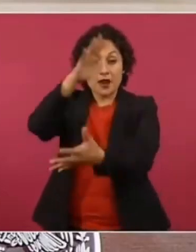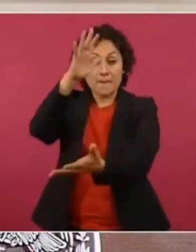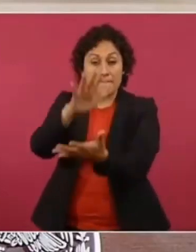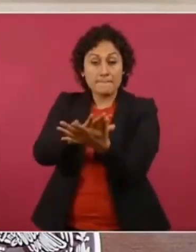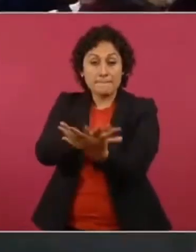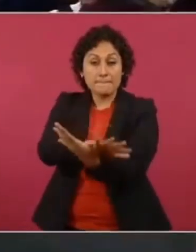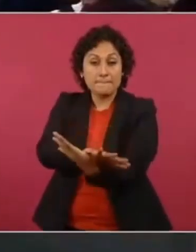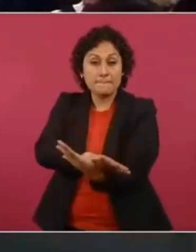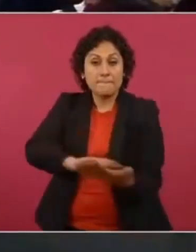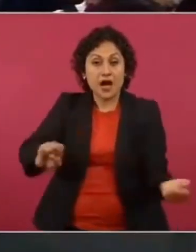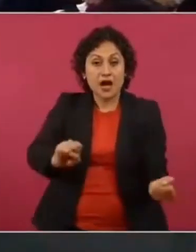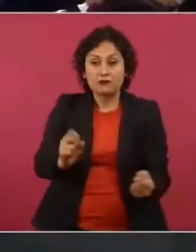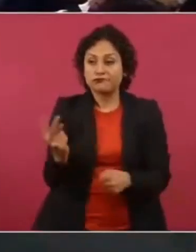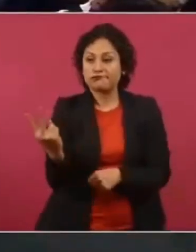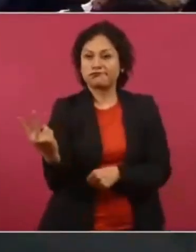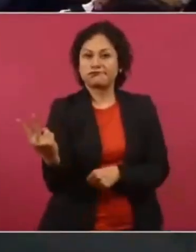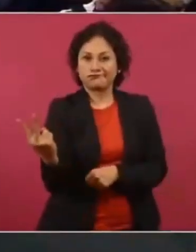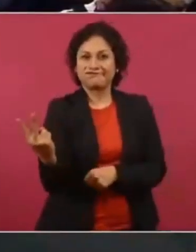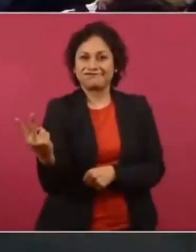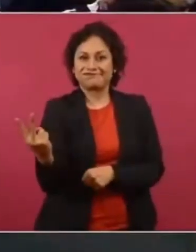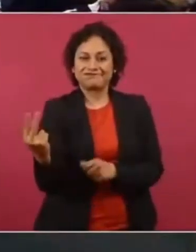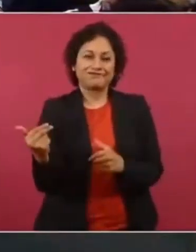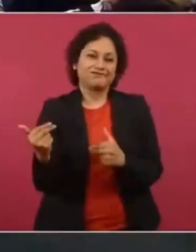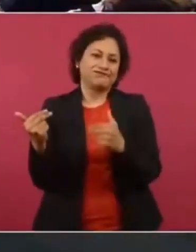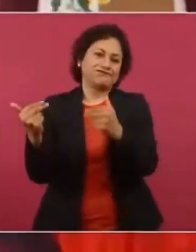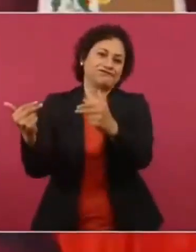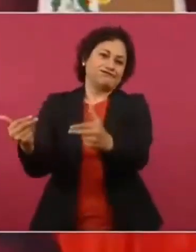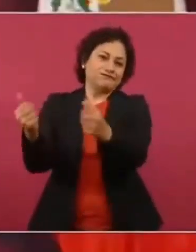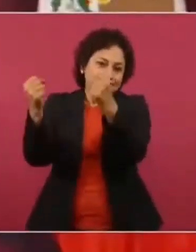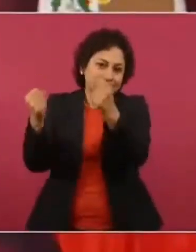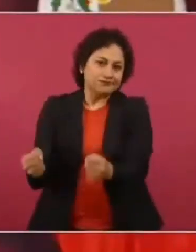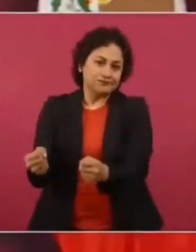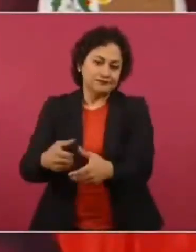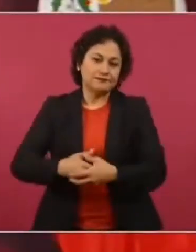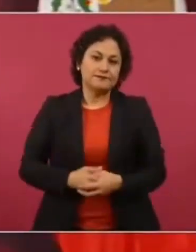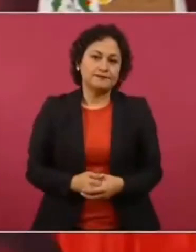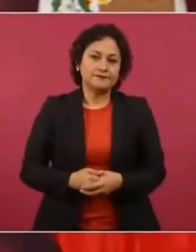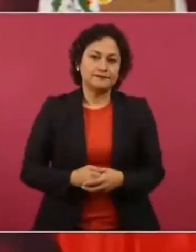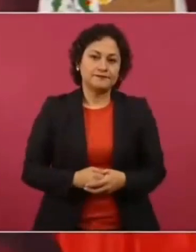Para quedarse con la herencia.